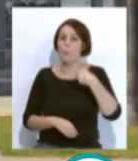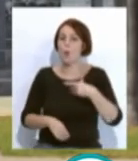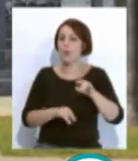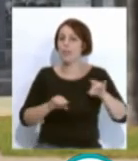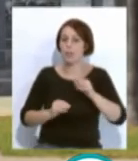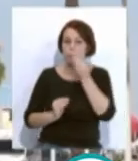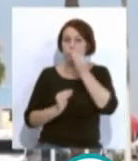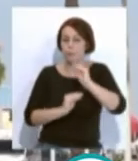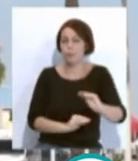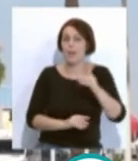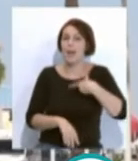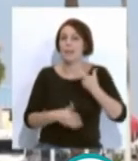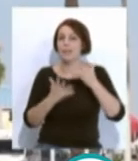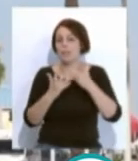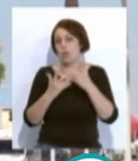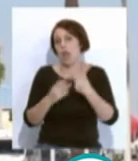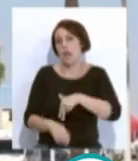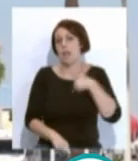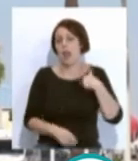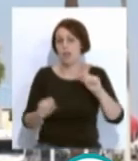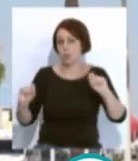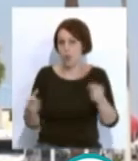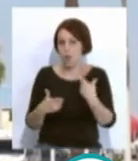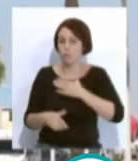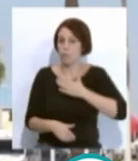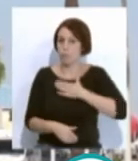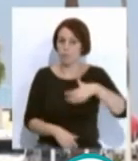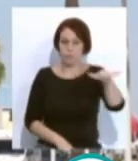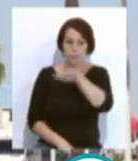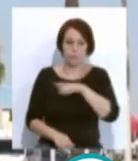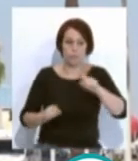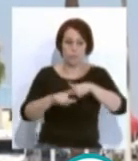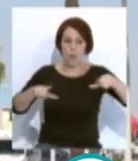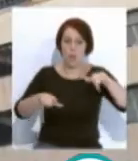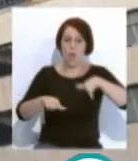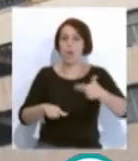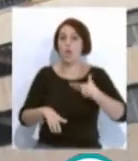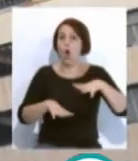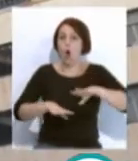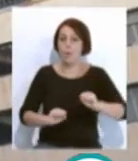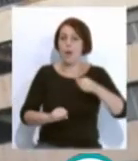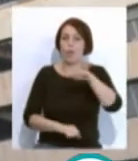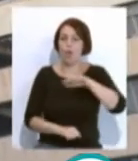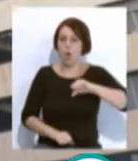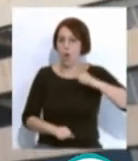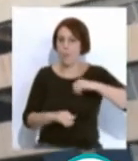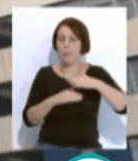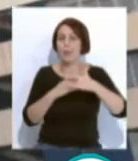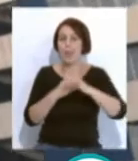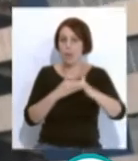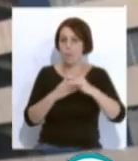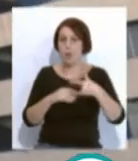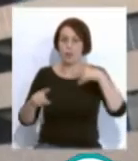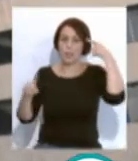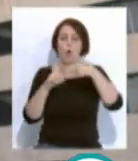con la Tesorería General de la Seguridad Social, propietaria de la parcela ocupada por el Hospital Puerta del Mar en la avenida. El objetivo era que el